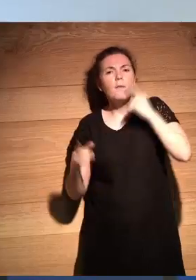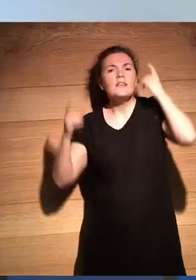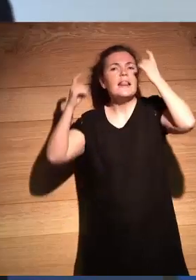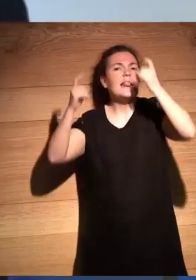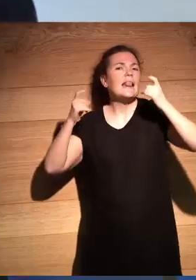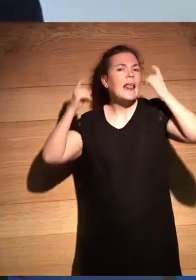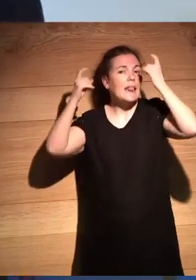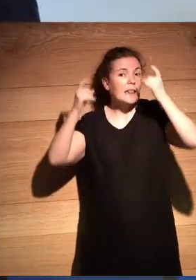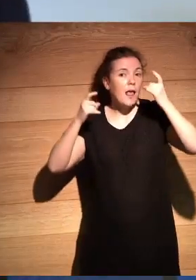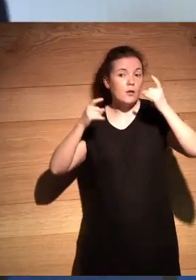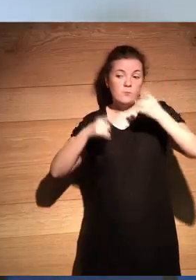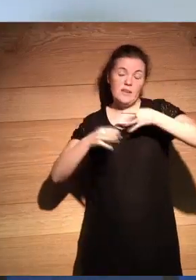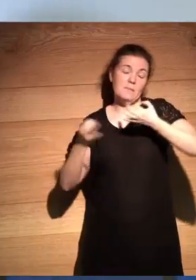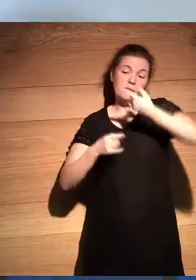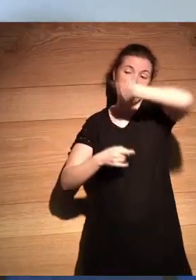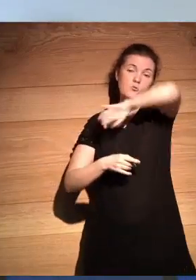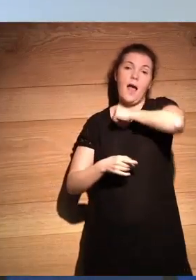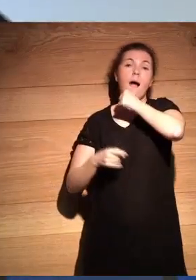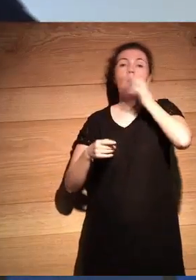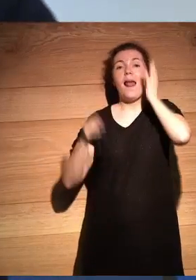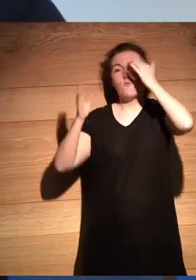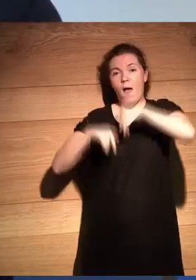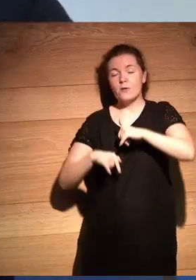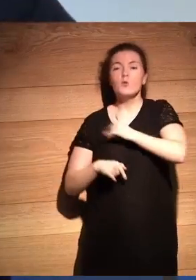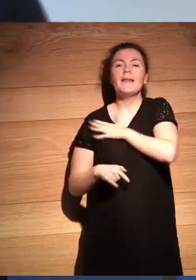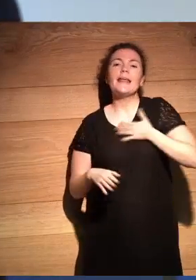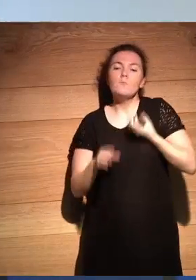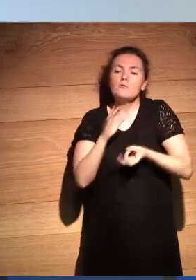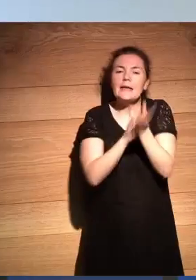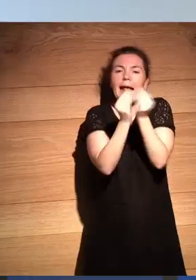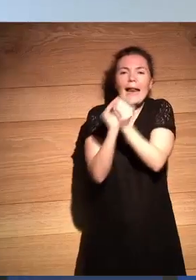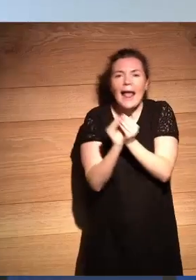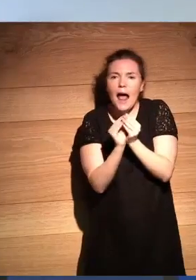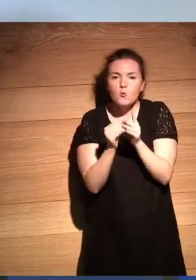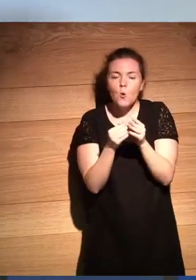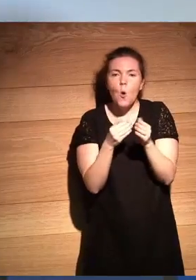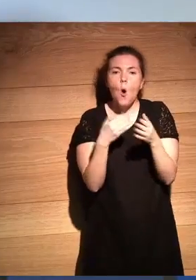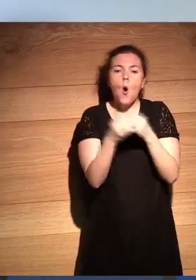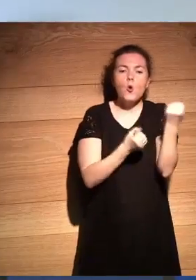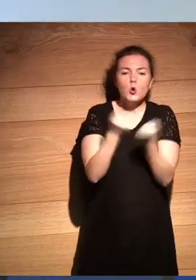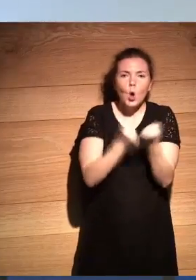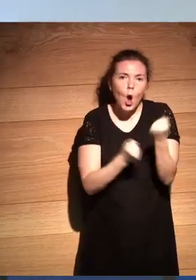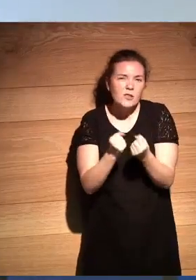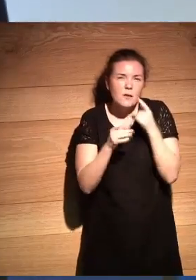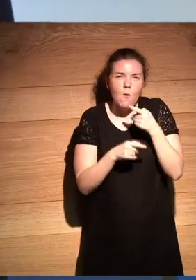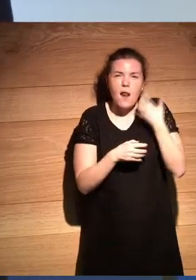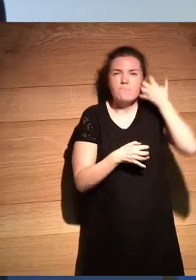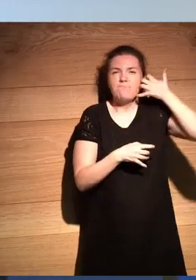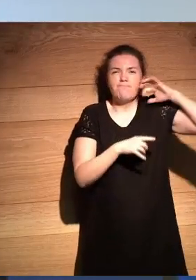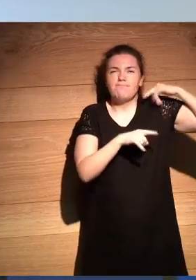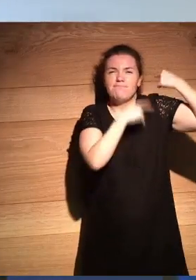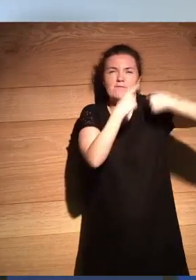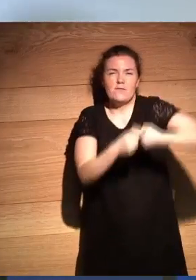así que como no tenemos abuela ya pues decimos como un Maserati hecho a mano todo con el volante de madera piel